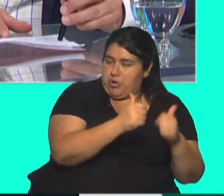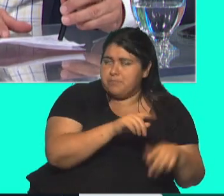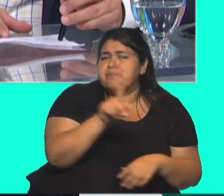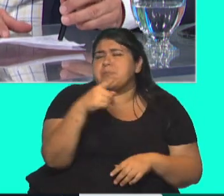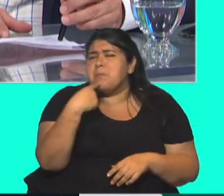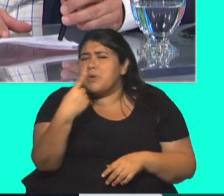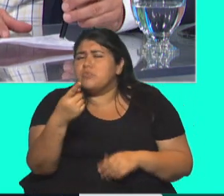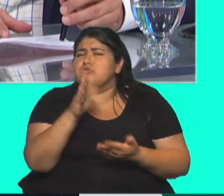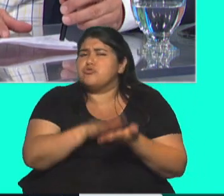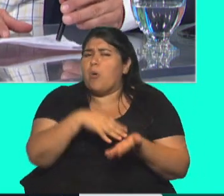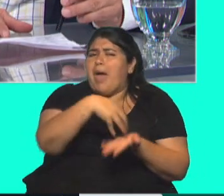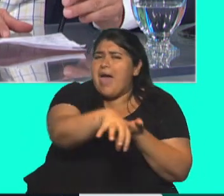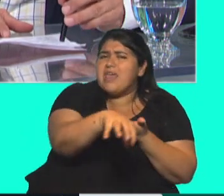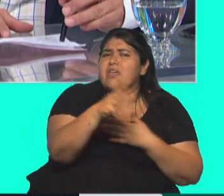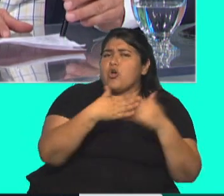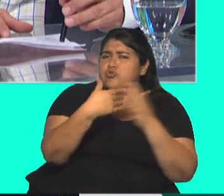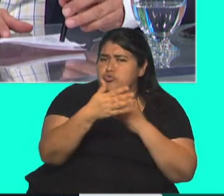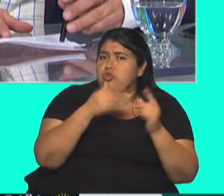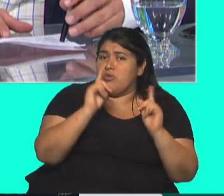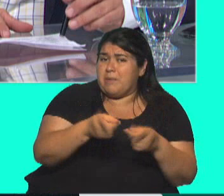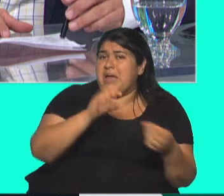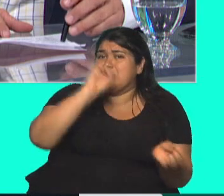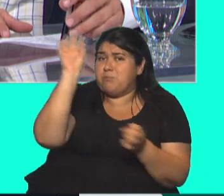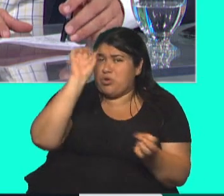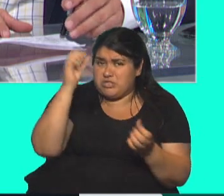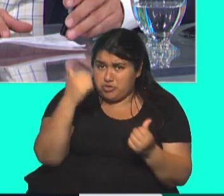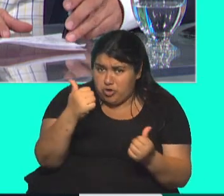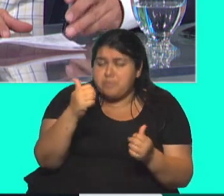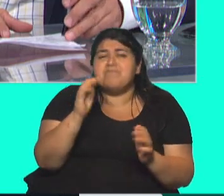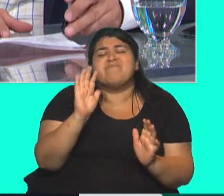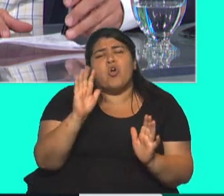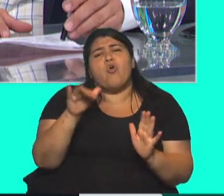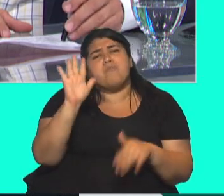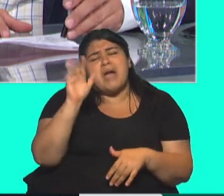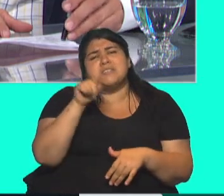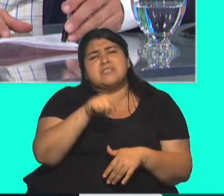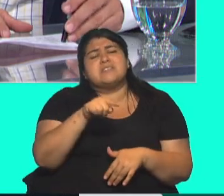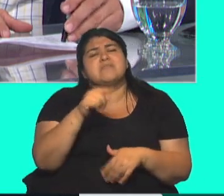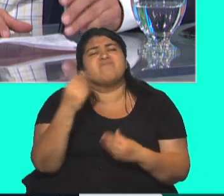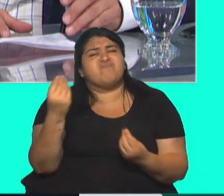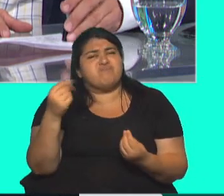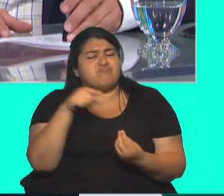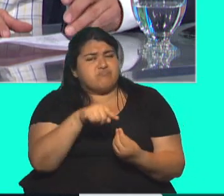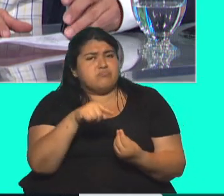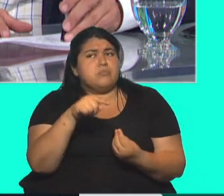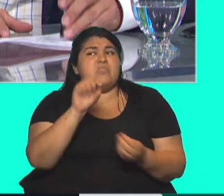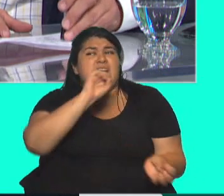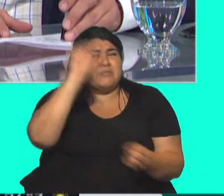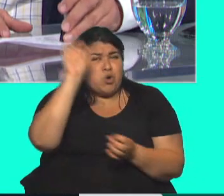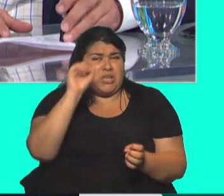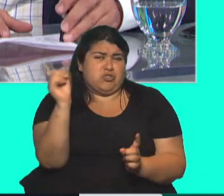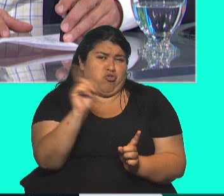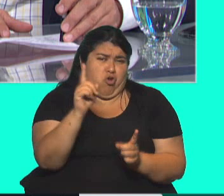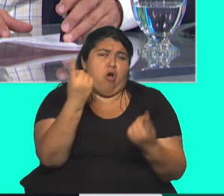construcción y con las exportaciones también? En este caso tiene más que ver con la... No tanto exportaciones porque son